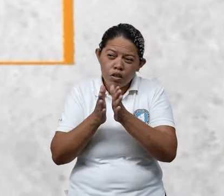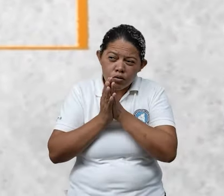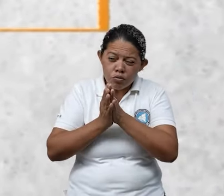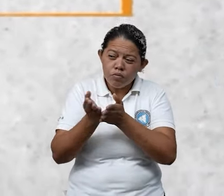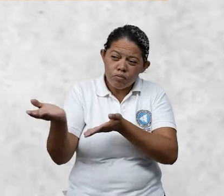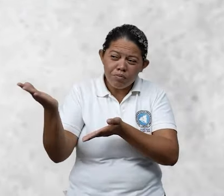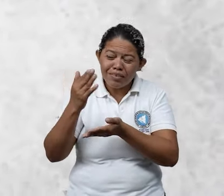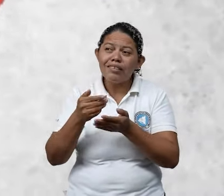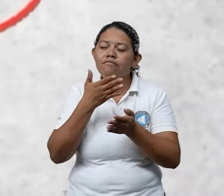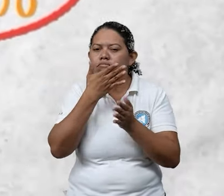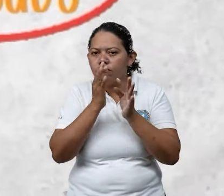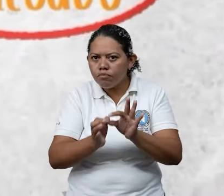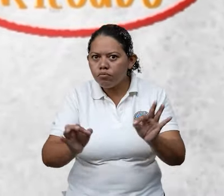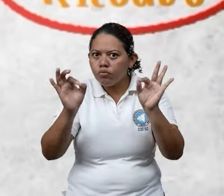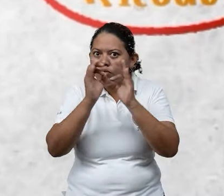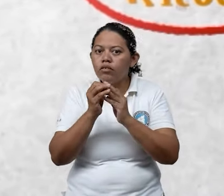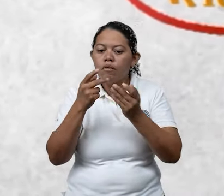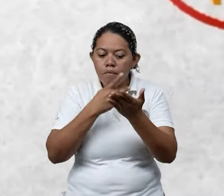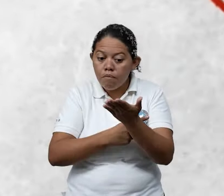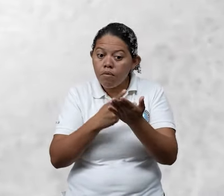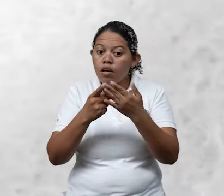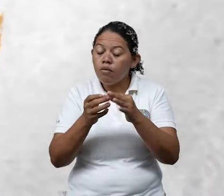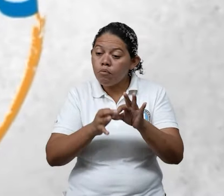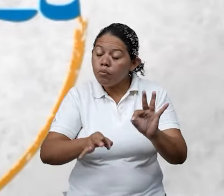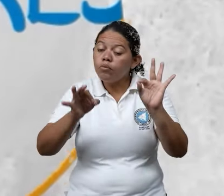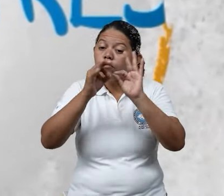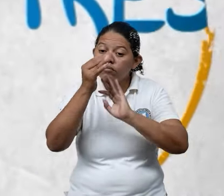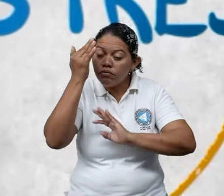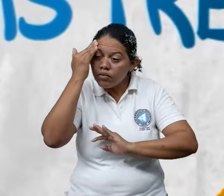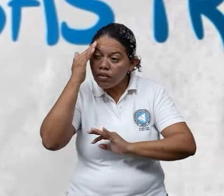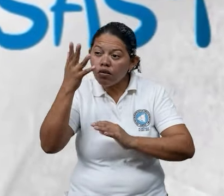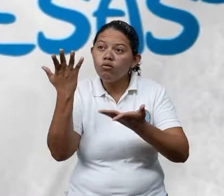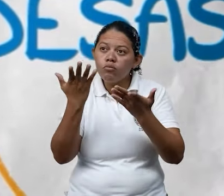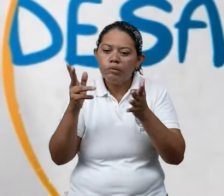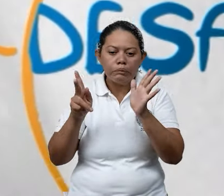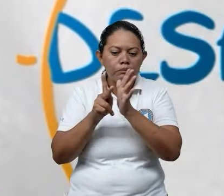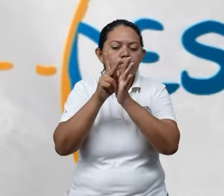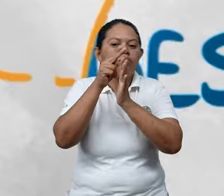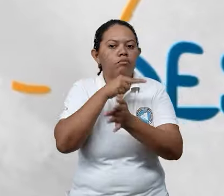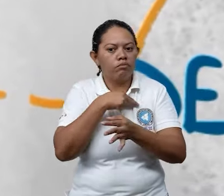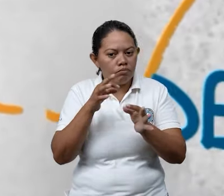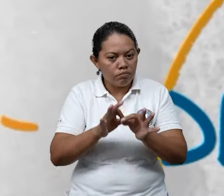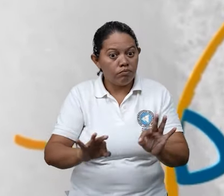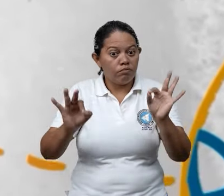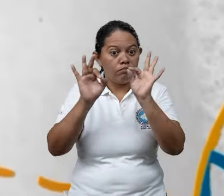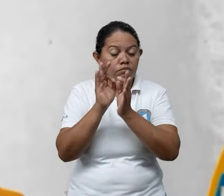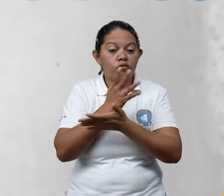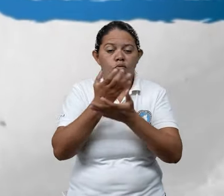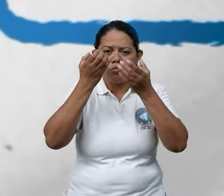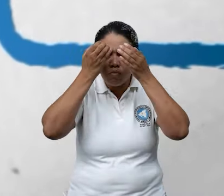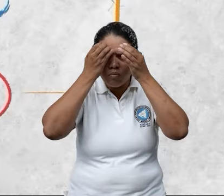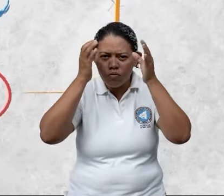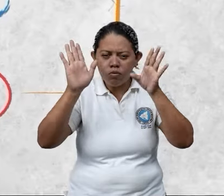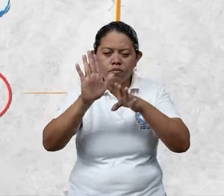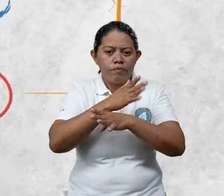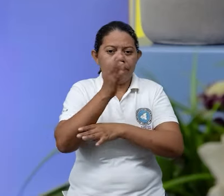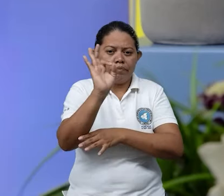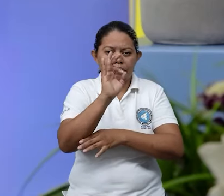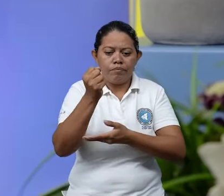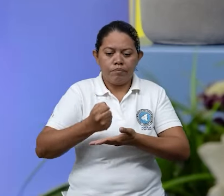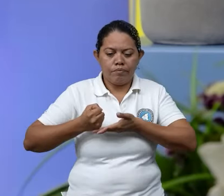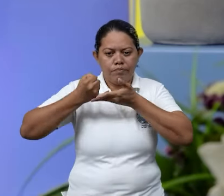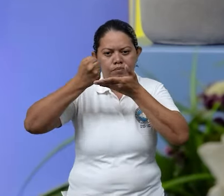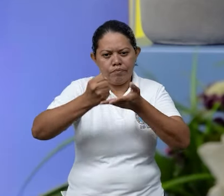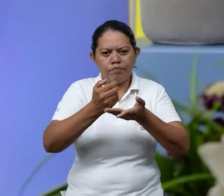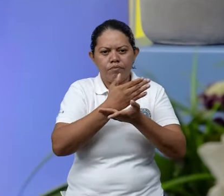personas de que es una necesidad tener sus planes y es una necesidad poder trabajar en esto. De igual manera, cualquier tipo de estrategia que nos